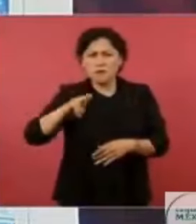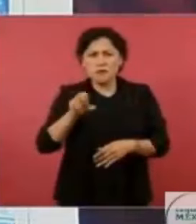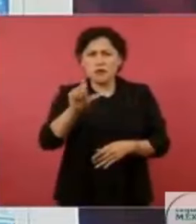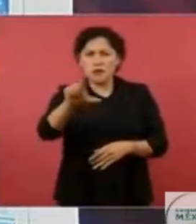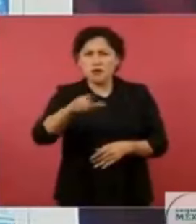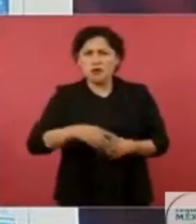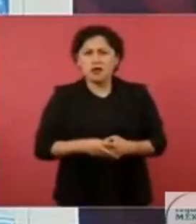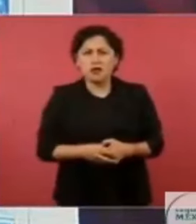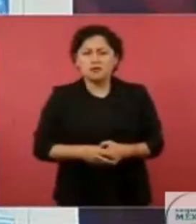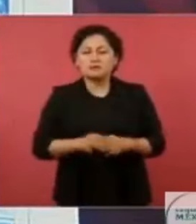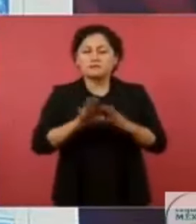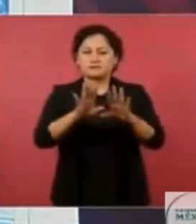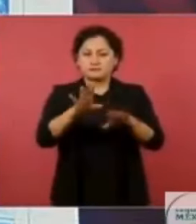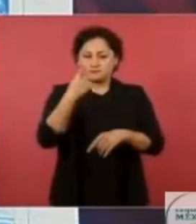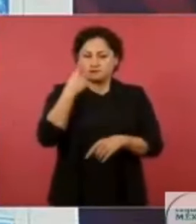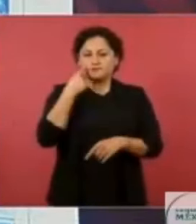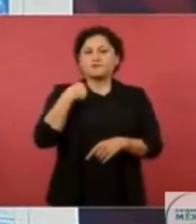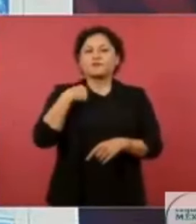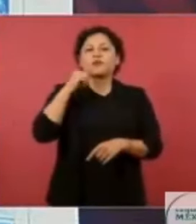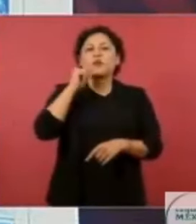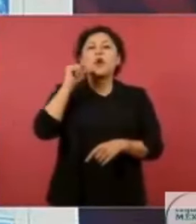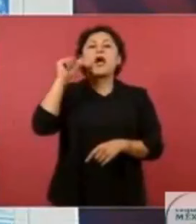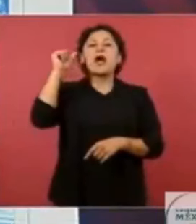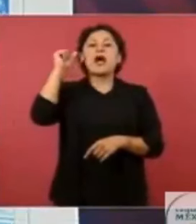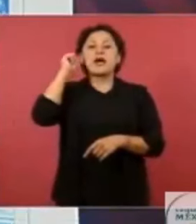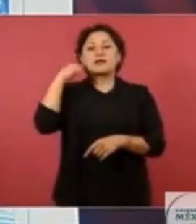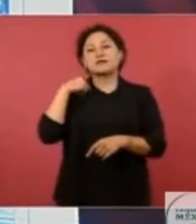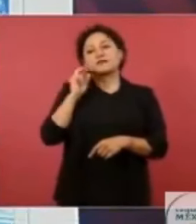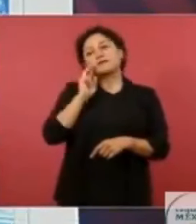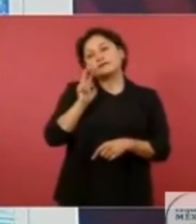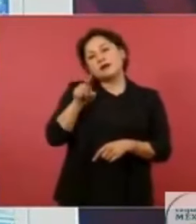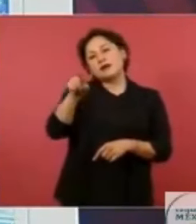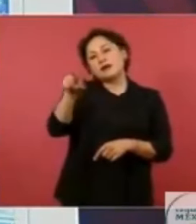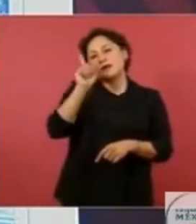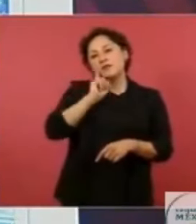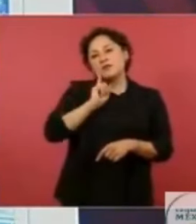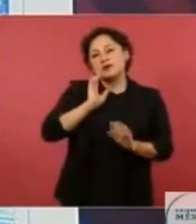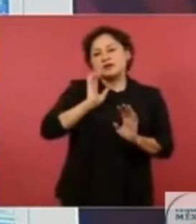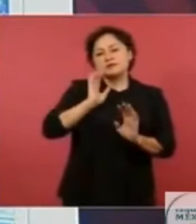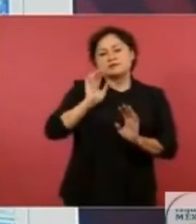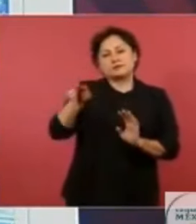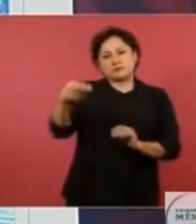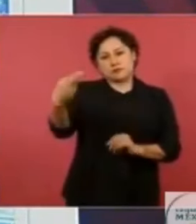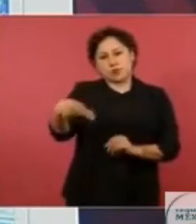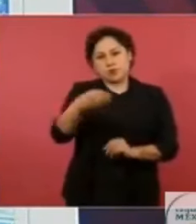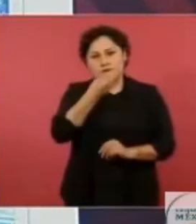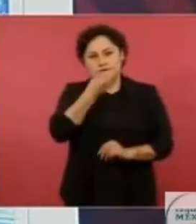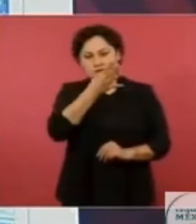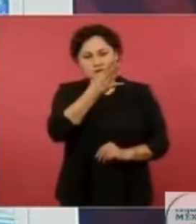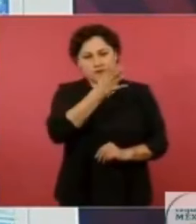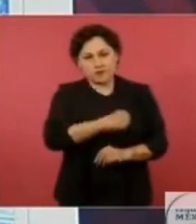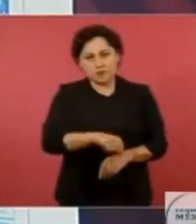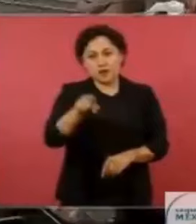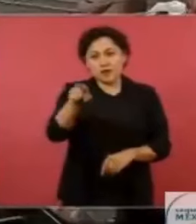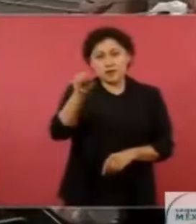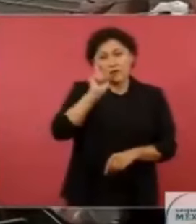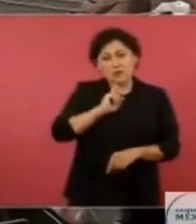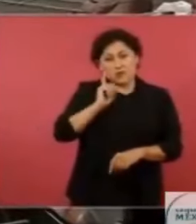Ayer estaba viendo a una señora, que no puedo mencionar, queriendo lucrar con el dolor